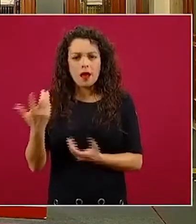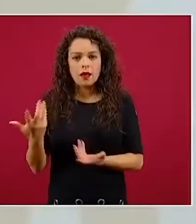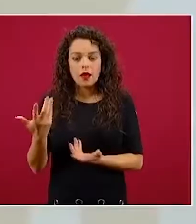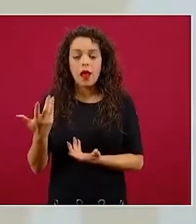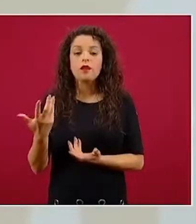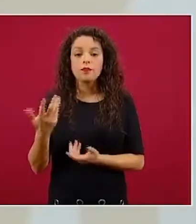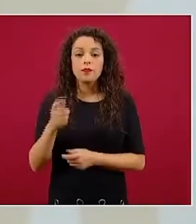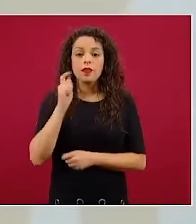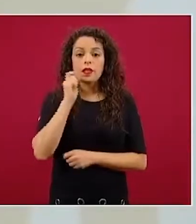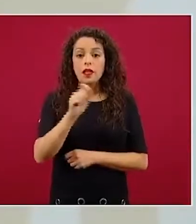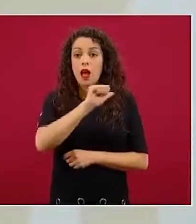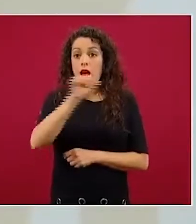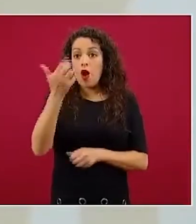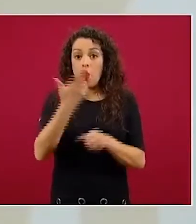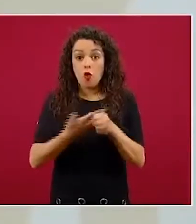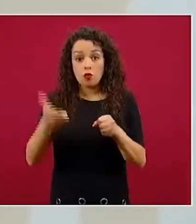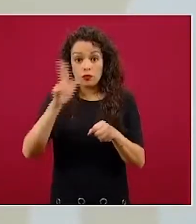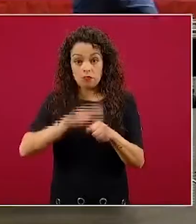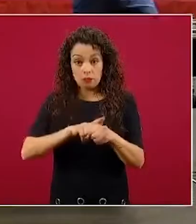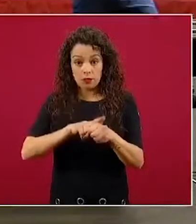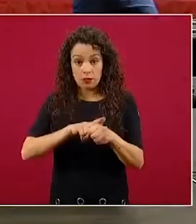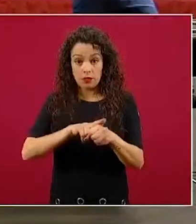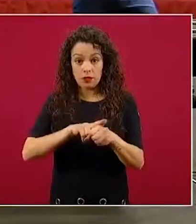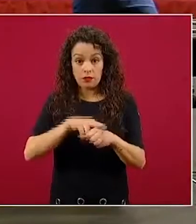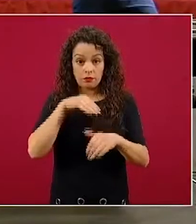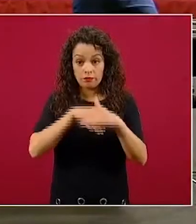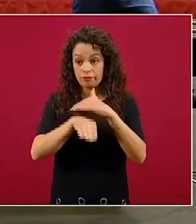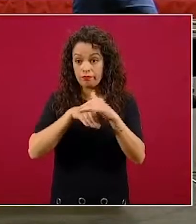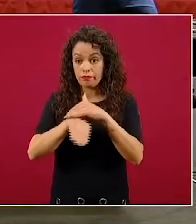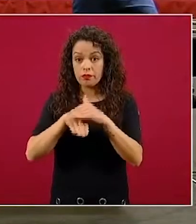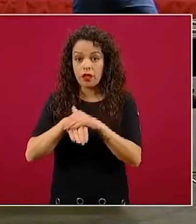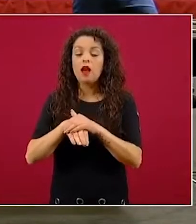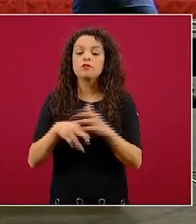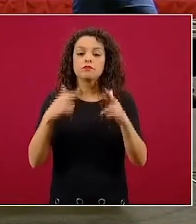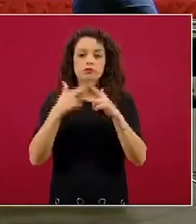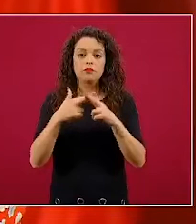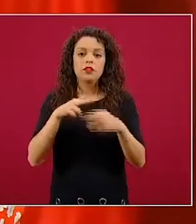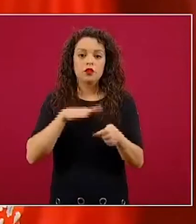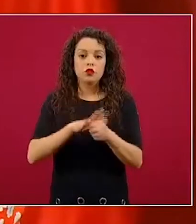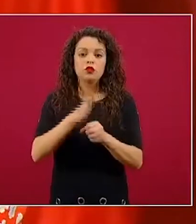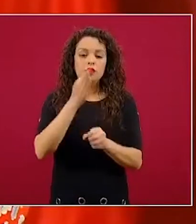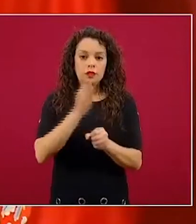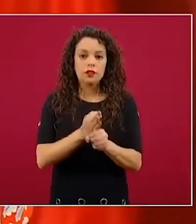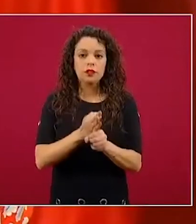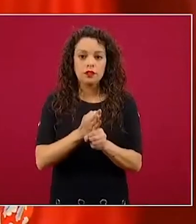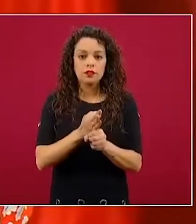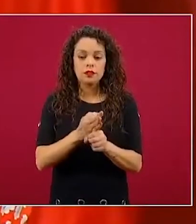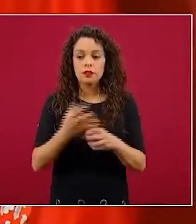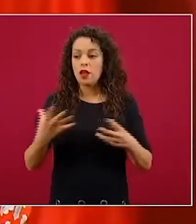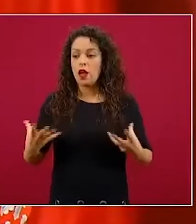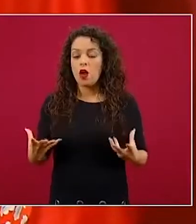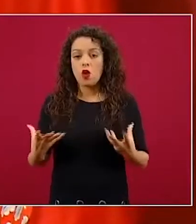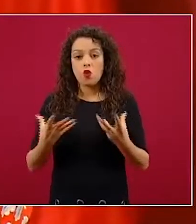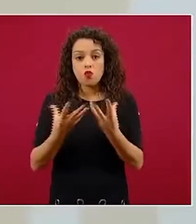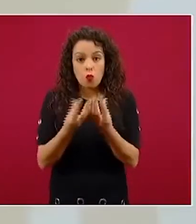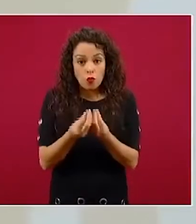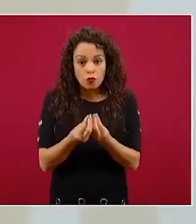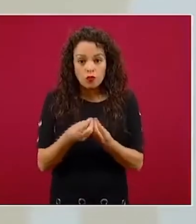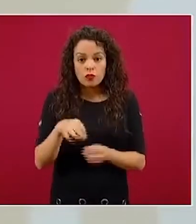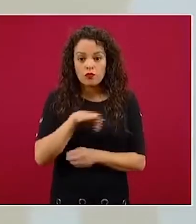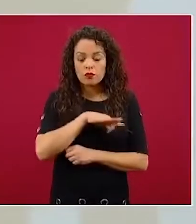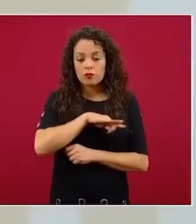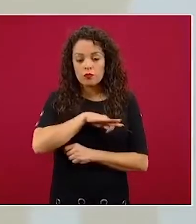hospitalaria con suficiencia y para que juntos vayamos